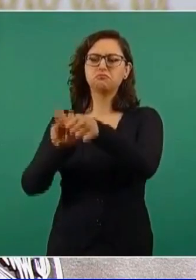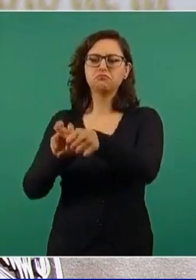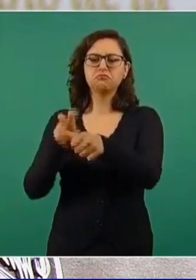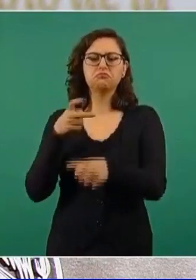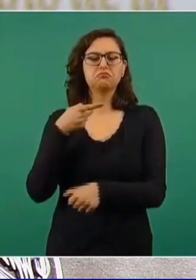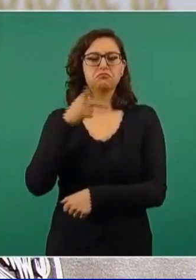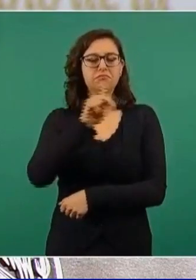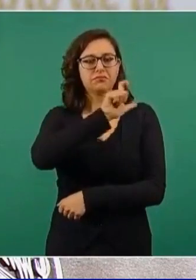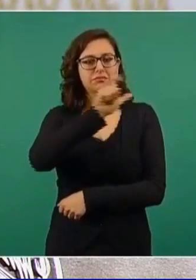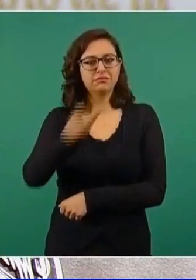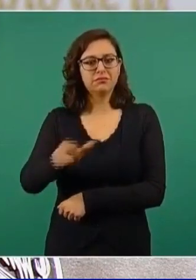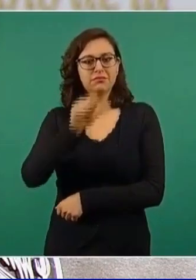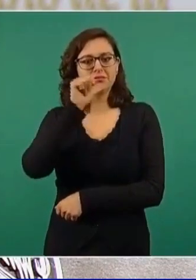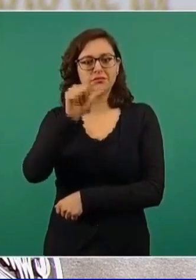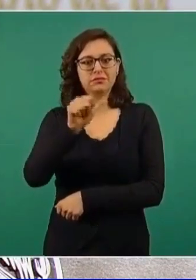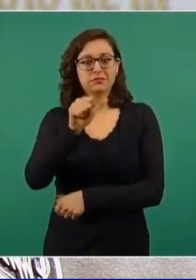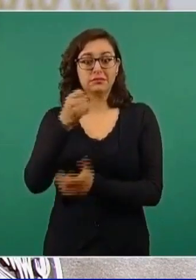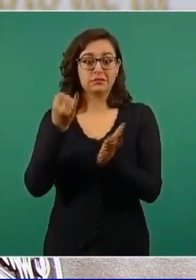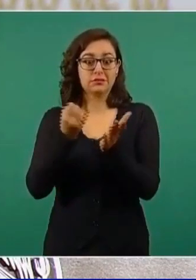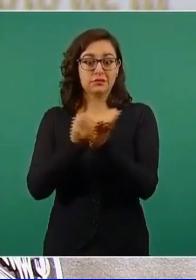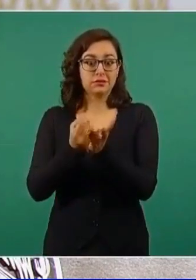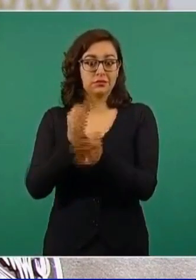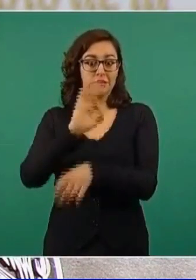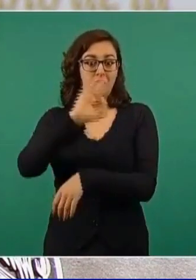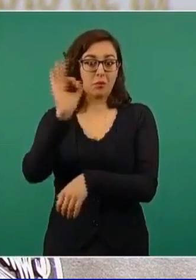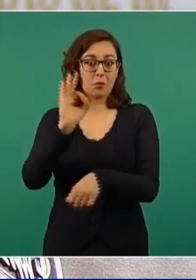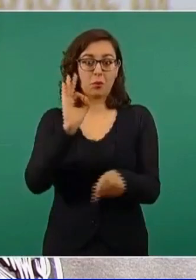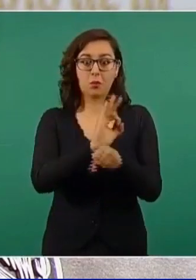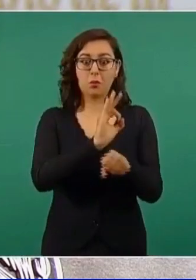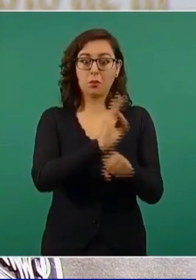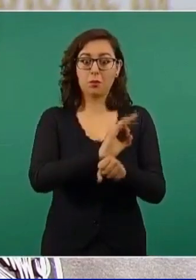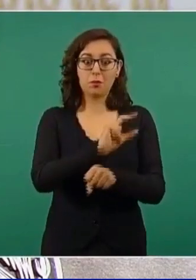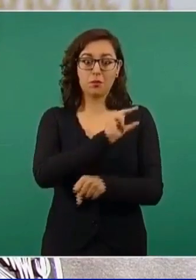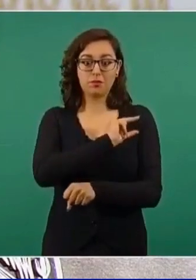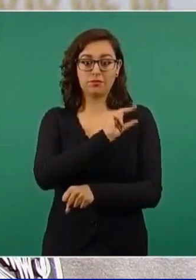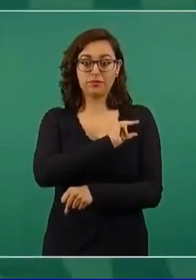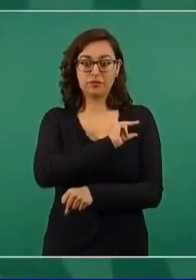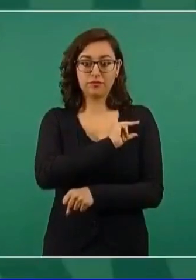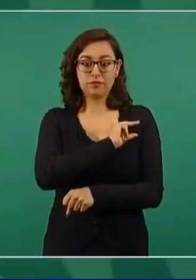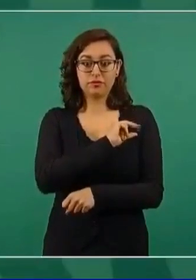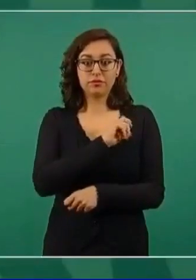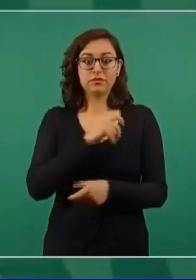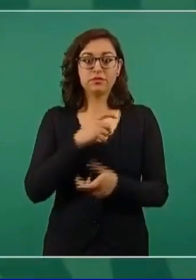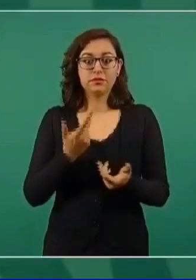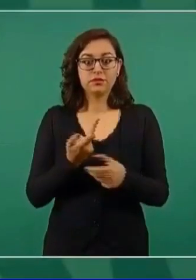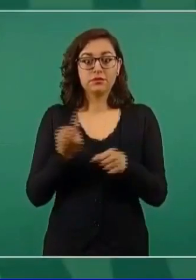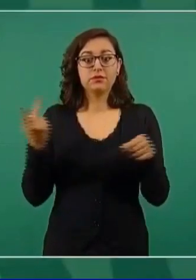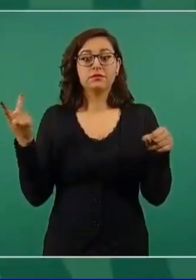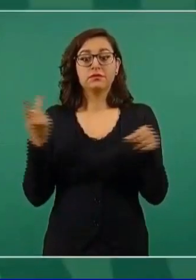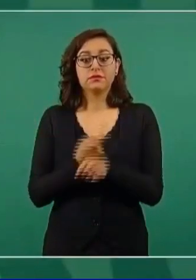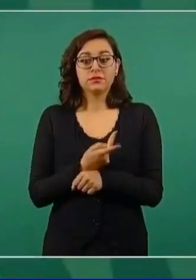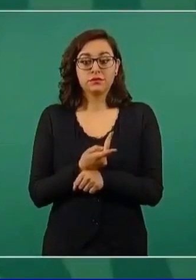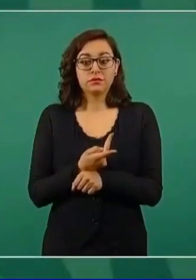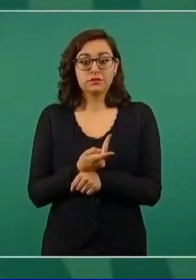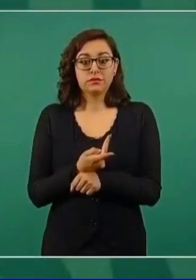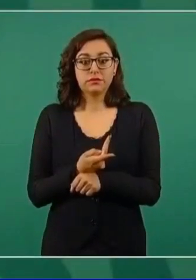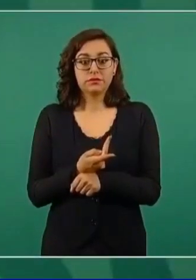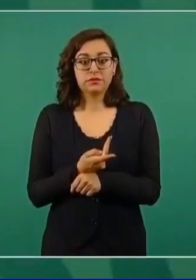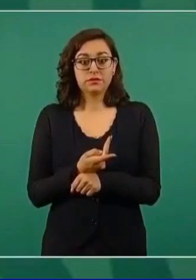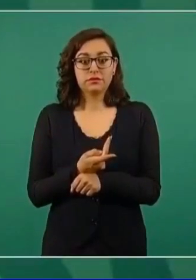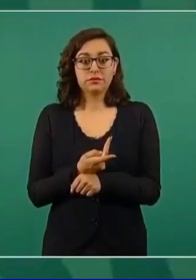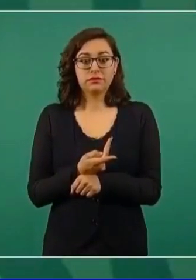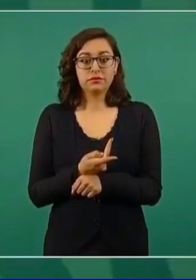subsidio a las empresas particulares. Ese subsidio no lo reciben